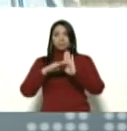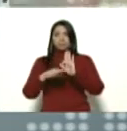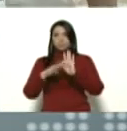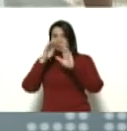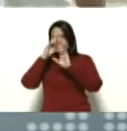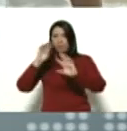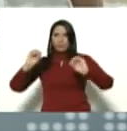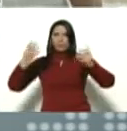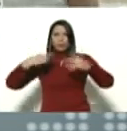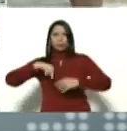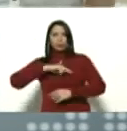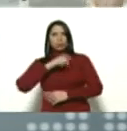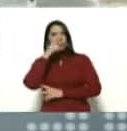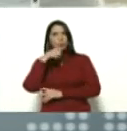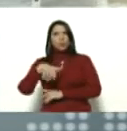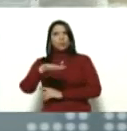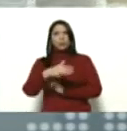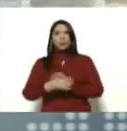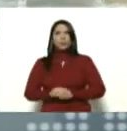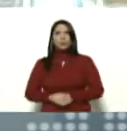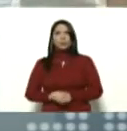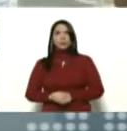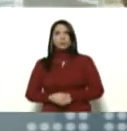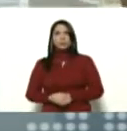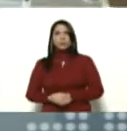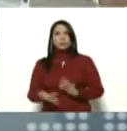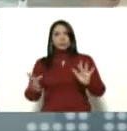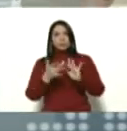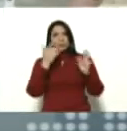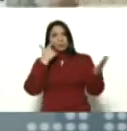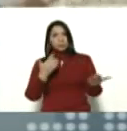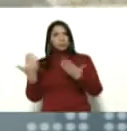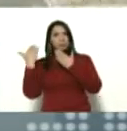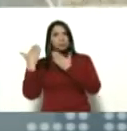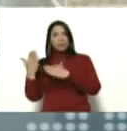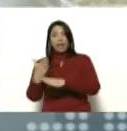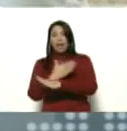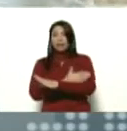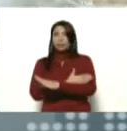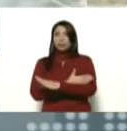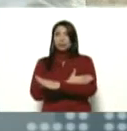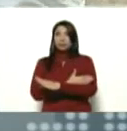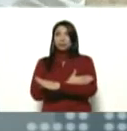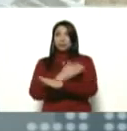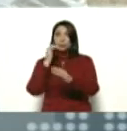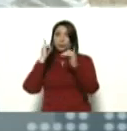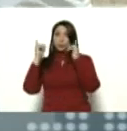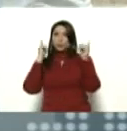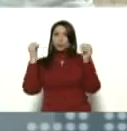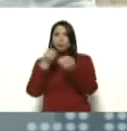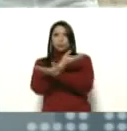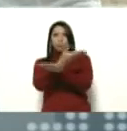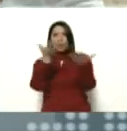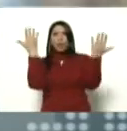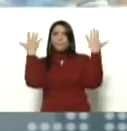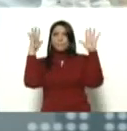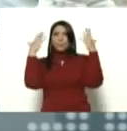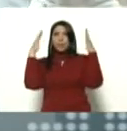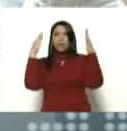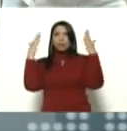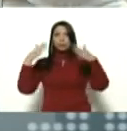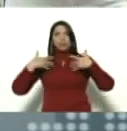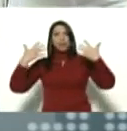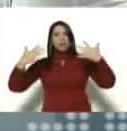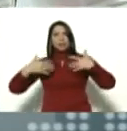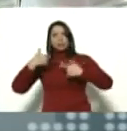venciendo con nuestro pueblo le devuelvo el pase presidente pero antes celebrar con el aplauso y la alegría de todos